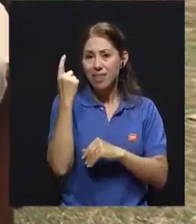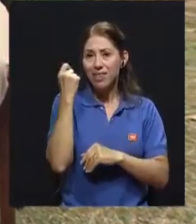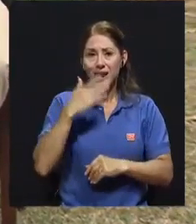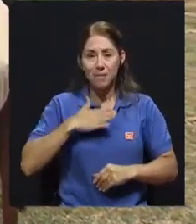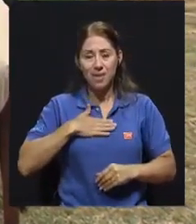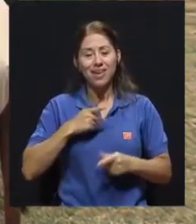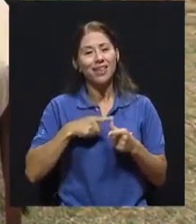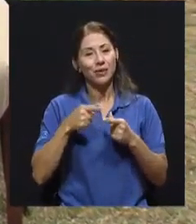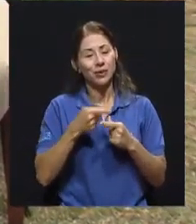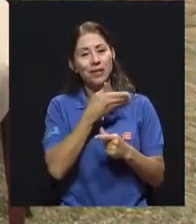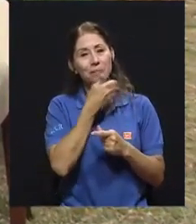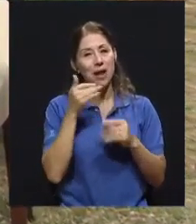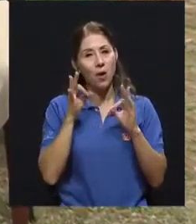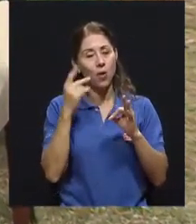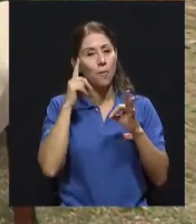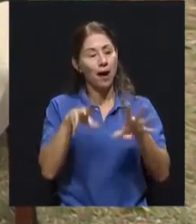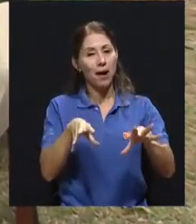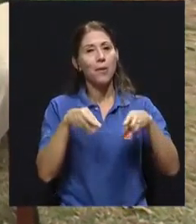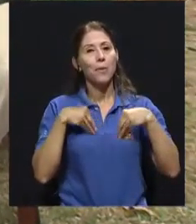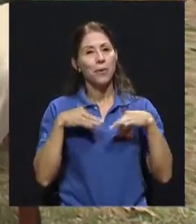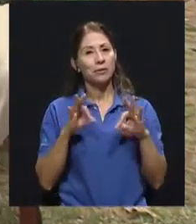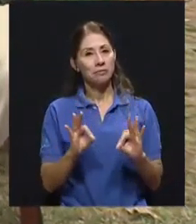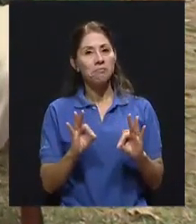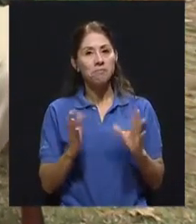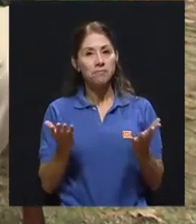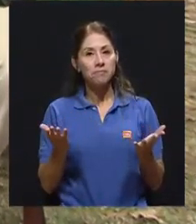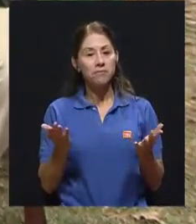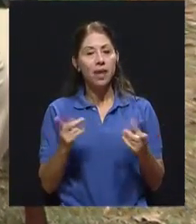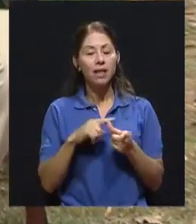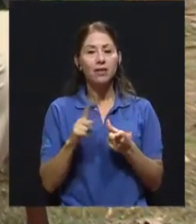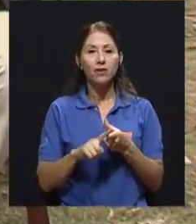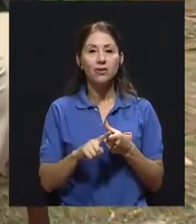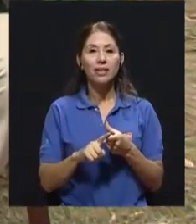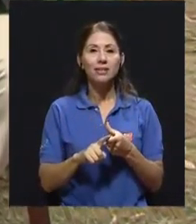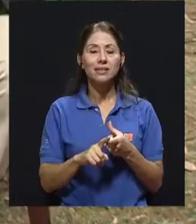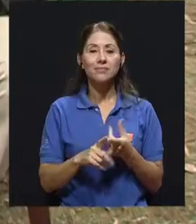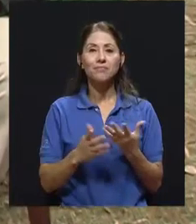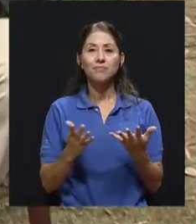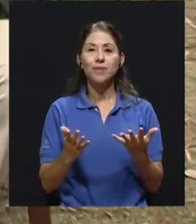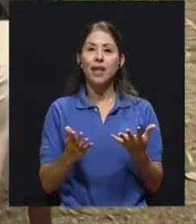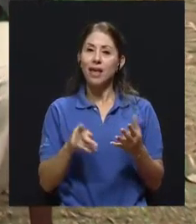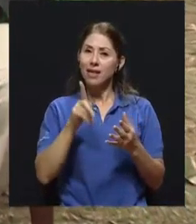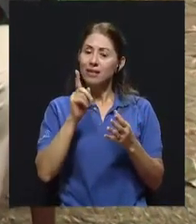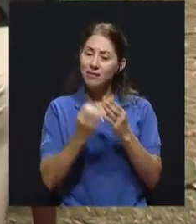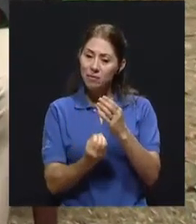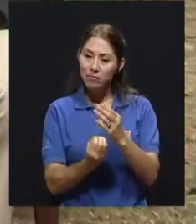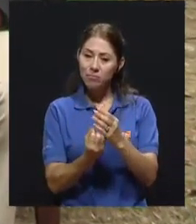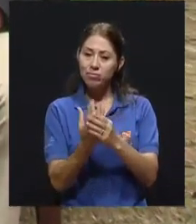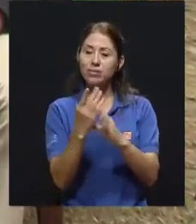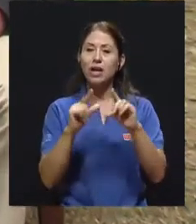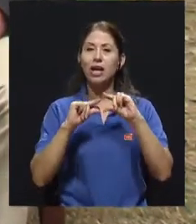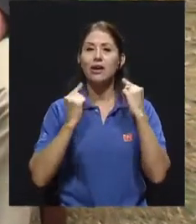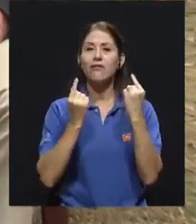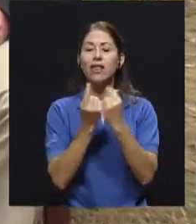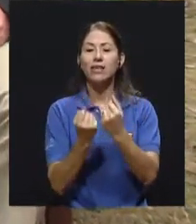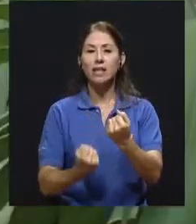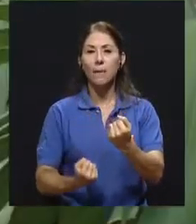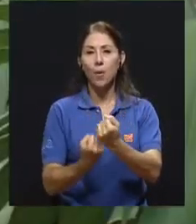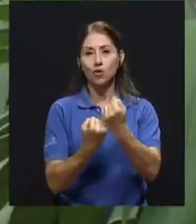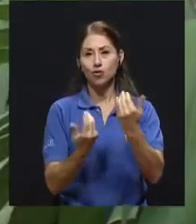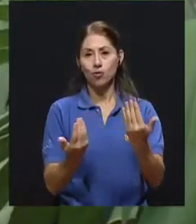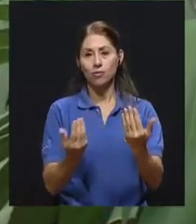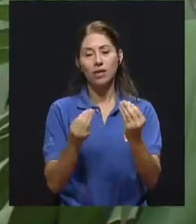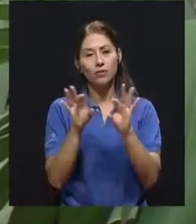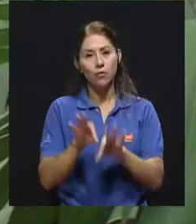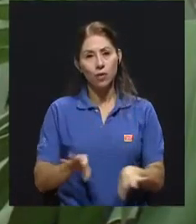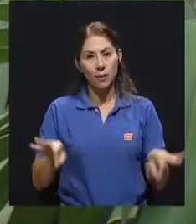sobrellevar el malestar, ¿verdad? Entonces el tema de construir redes de apoyo, de apoyo, perdón, es